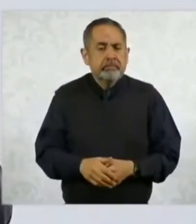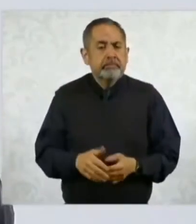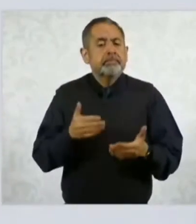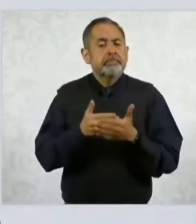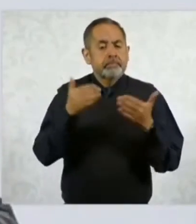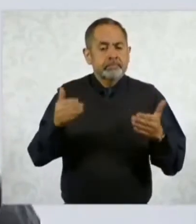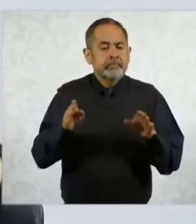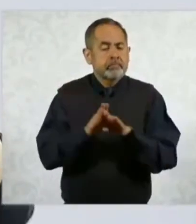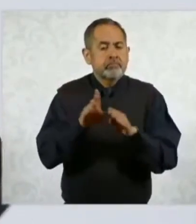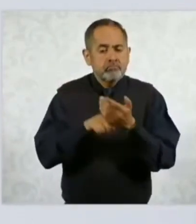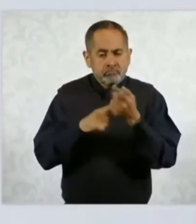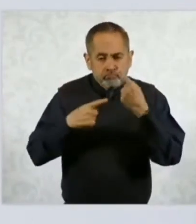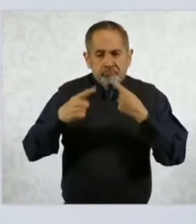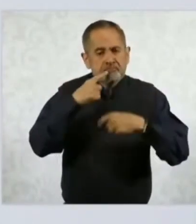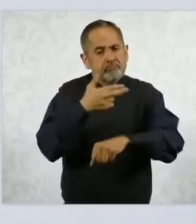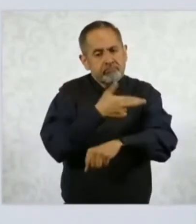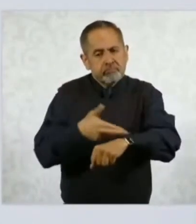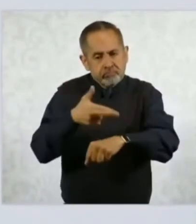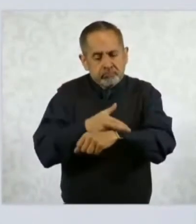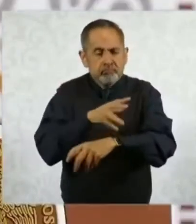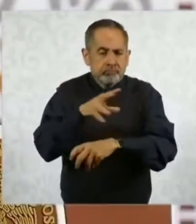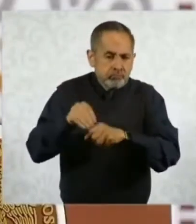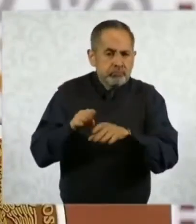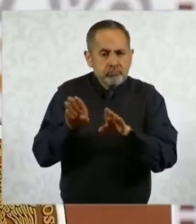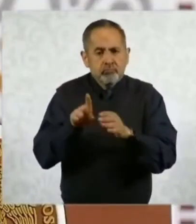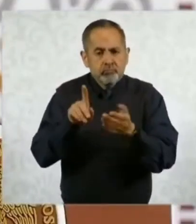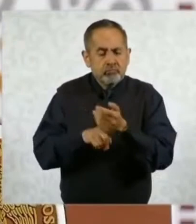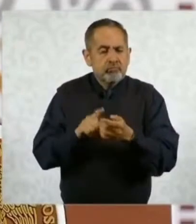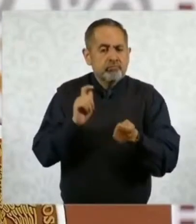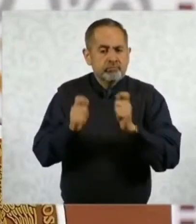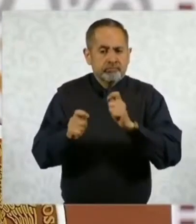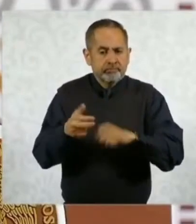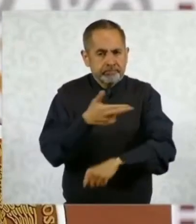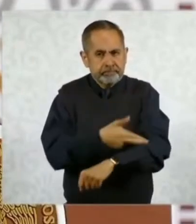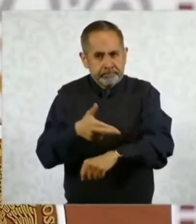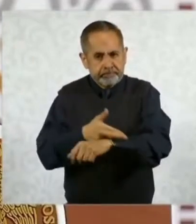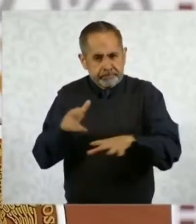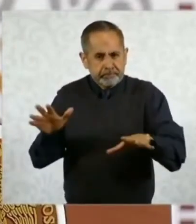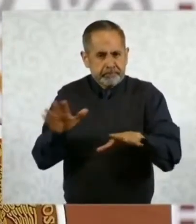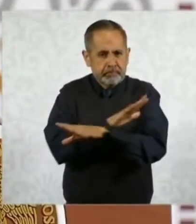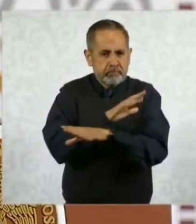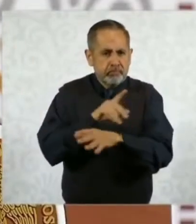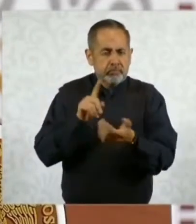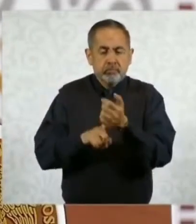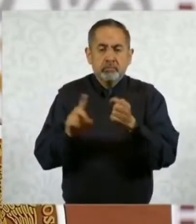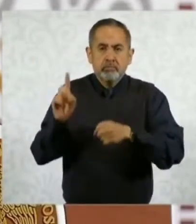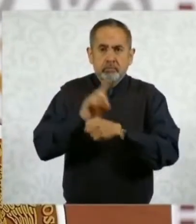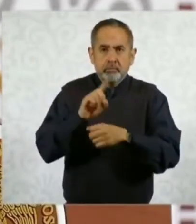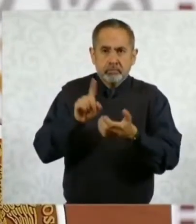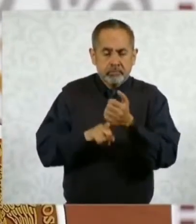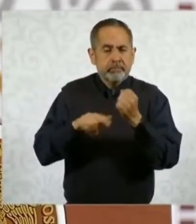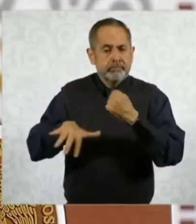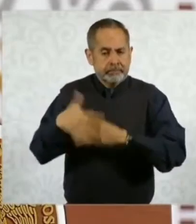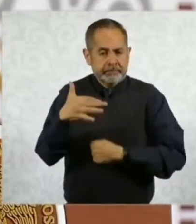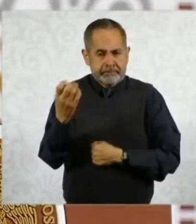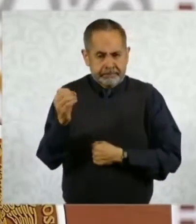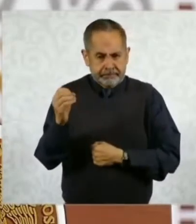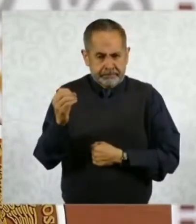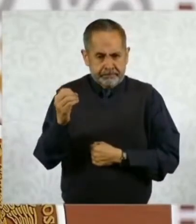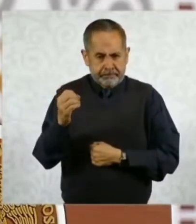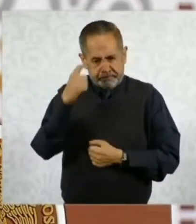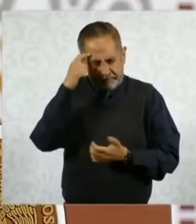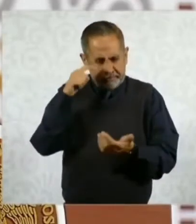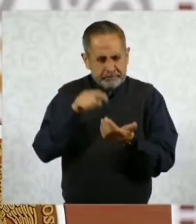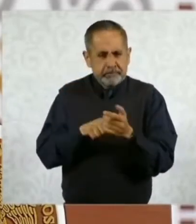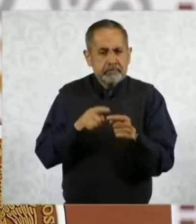tocar el proceso de la reforma al Poder Judicial. El 15 de octubre, si mal no me equivoco,